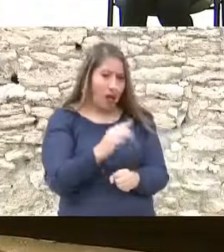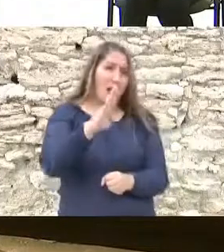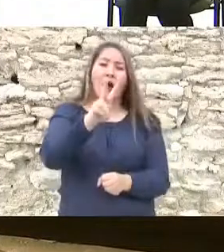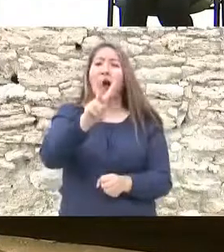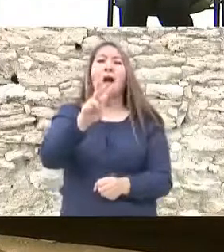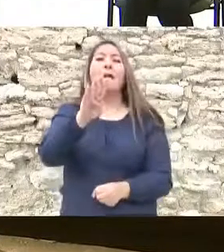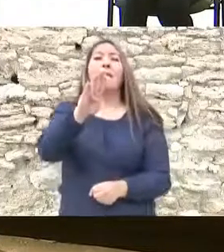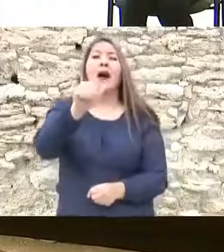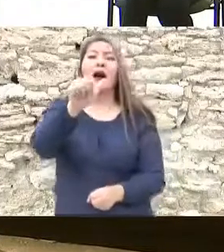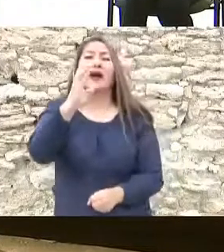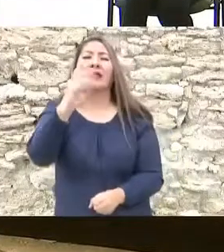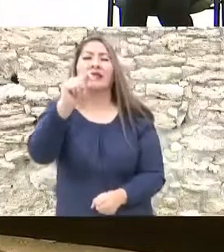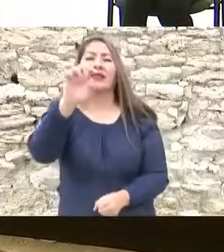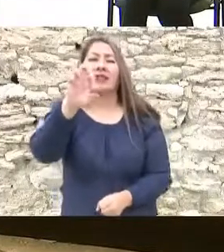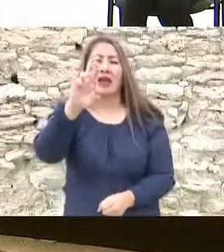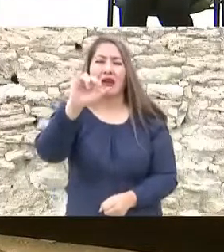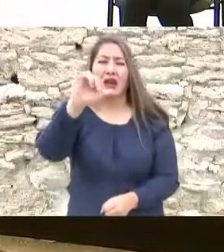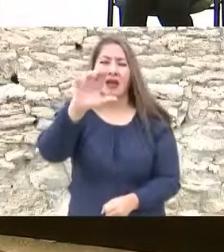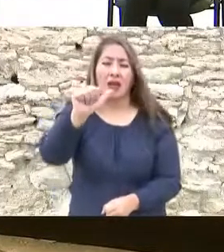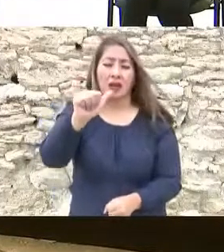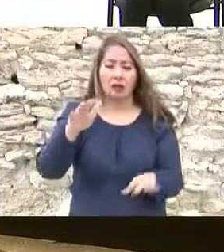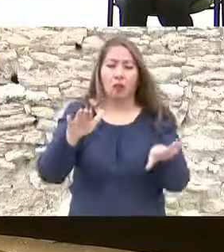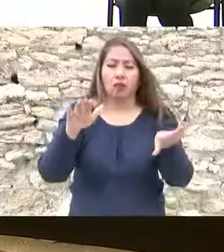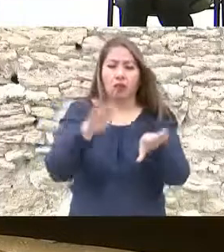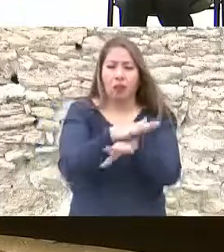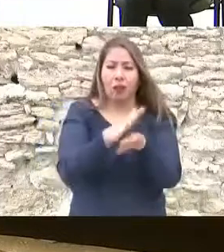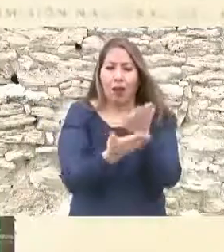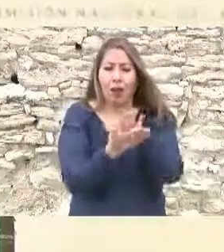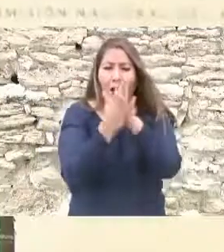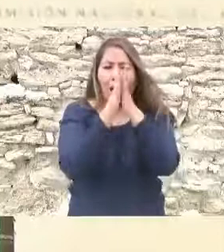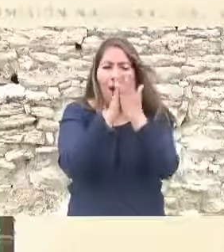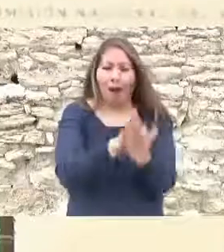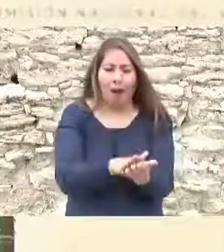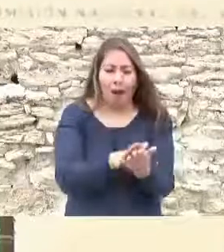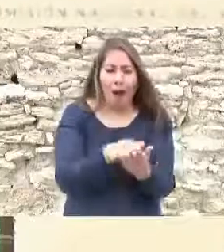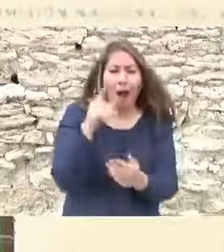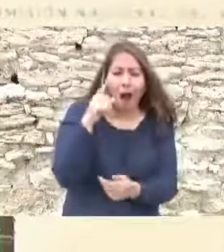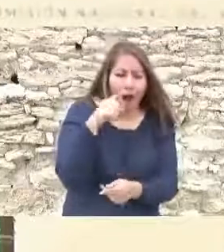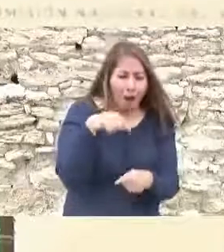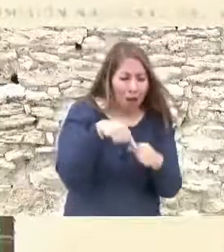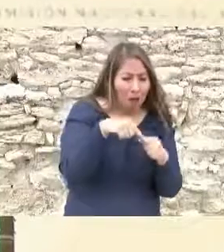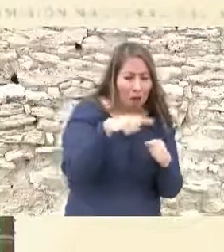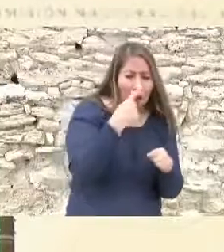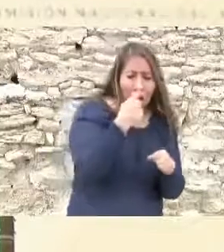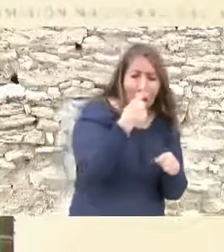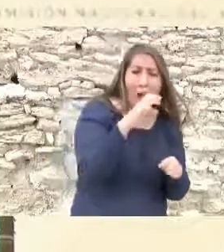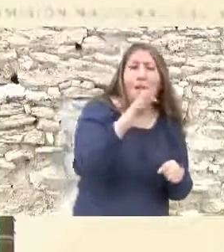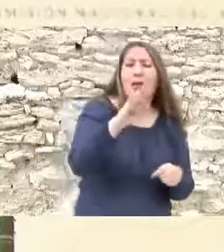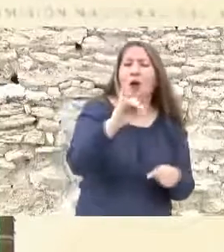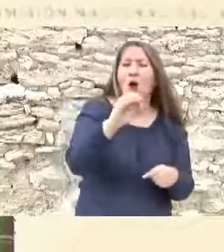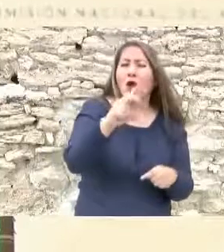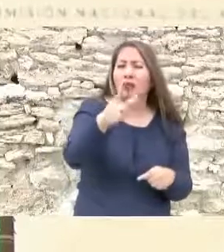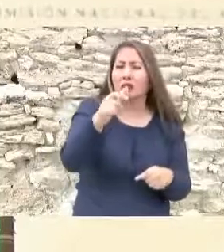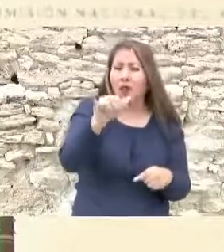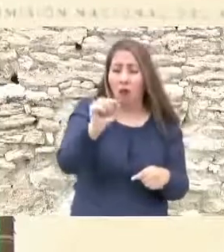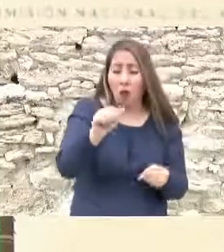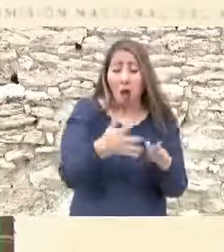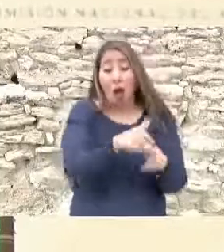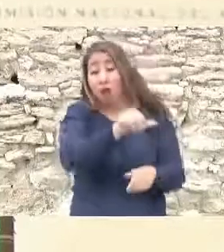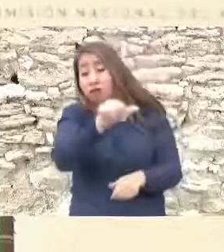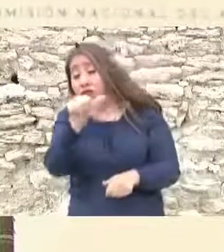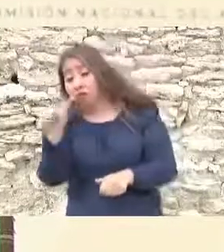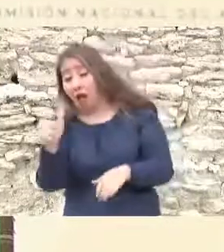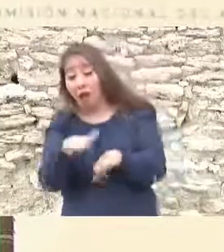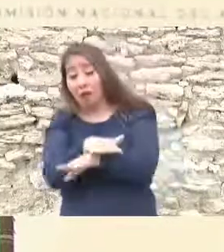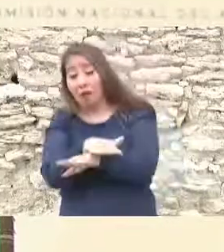de sintetizar el dióxido de carbono y transformarlo en oxígeno. Eso hizo posible que la vida